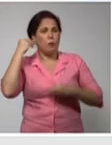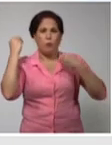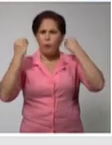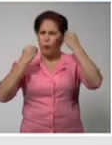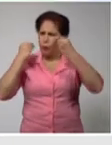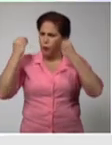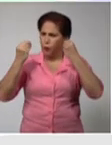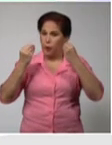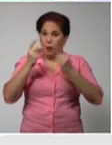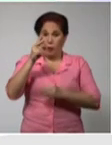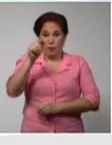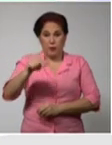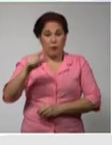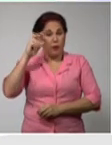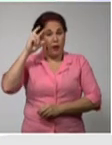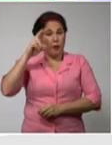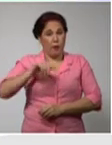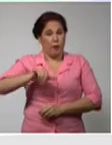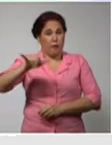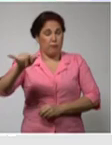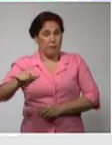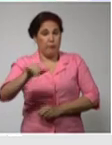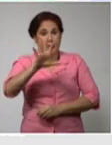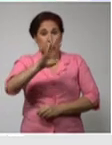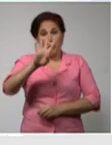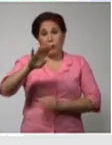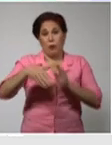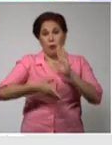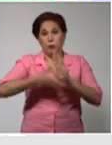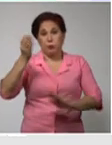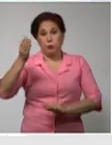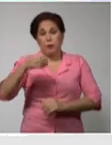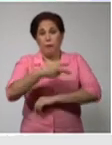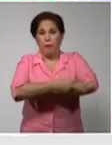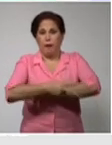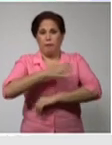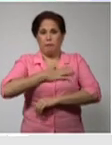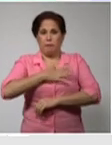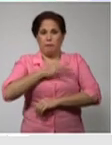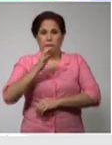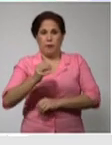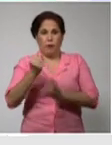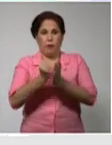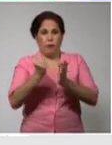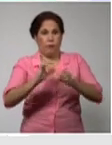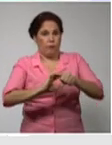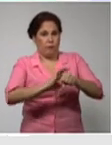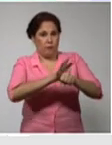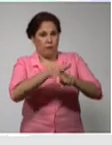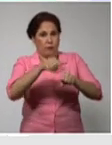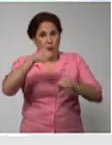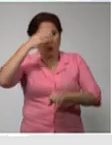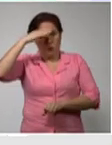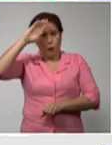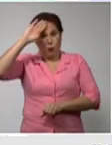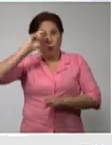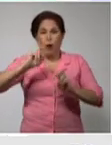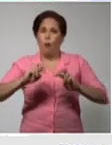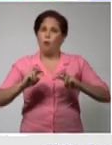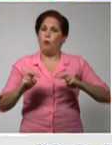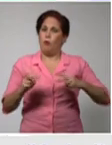dos evacuados y los 54 retornados a sus países después de confirmarse en Cuba. Y nuevamente,